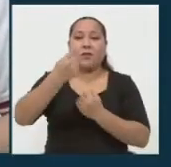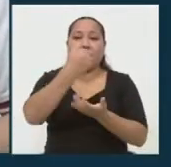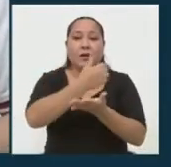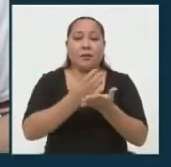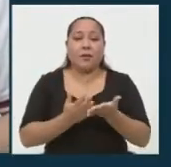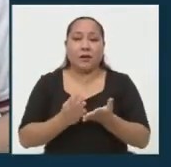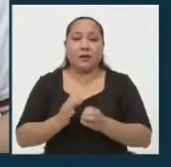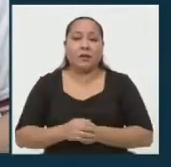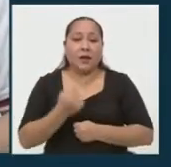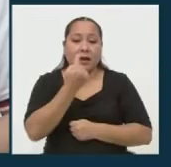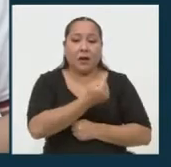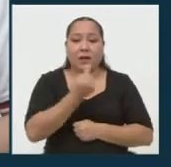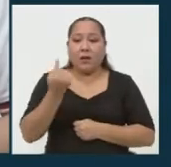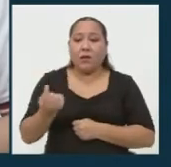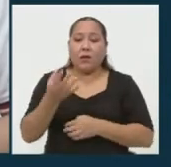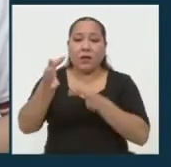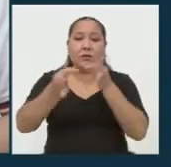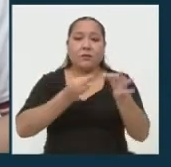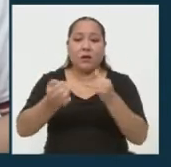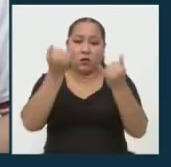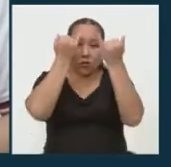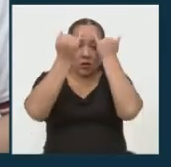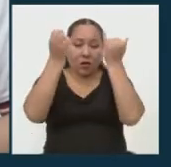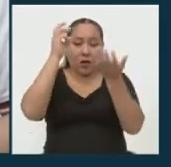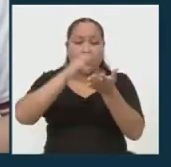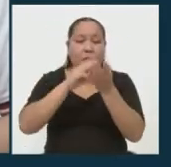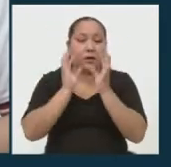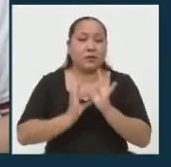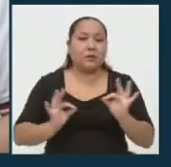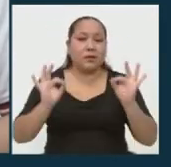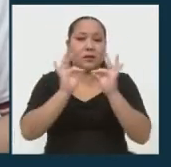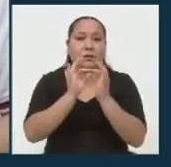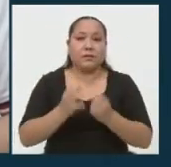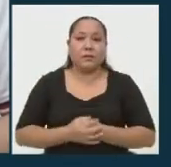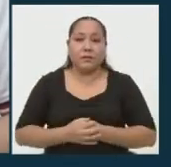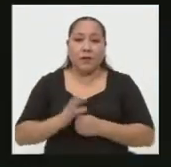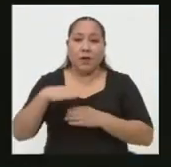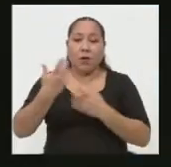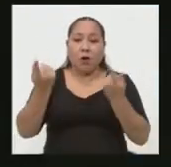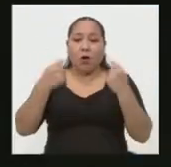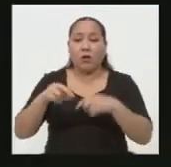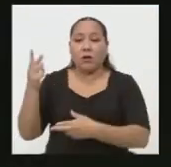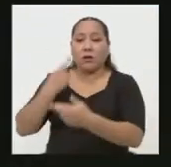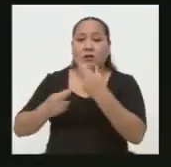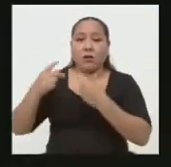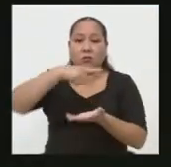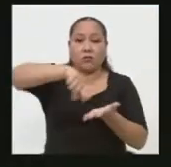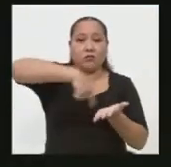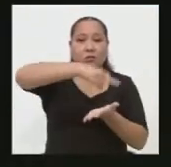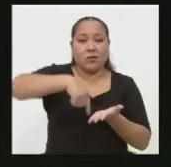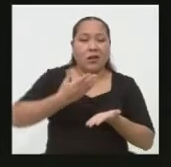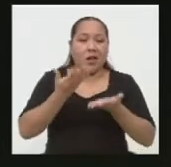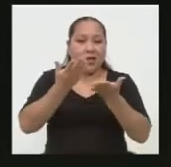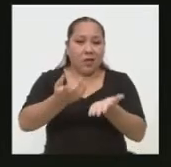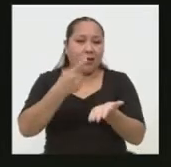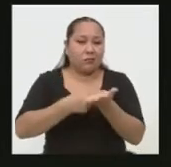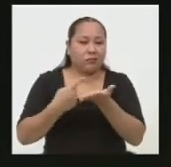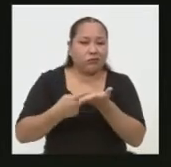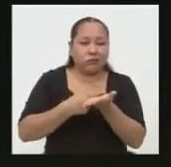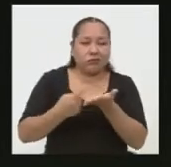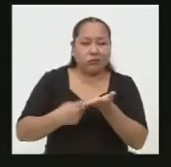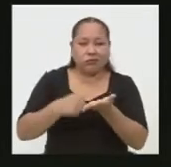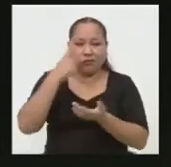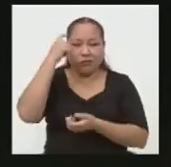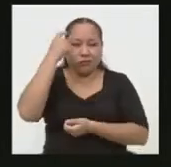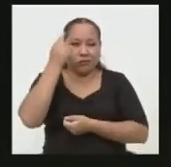primer bloque en el que cada candidato ha expuesto su propuesta bandera. Después del corte volvemos con una ruleta que genera debates